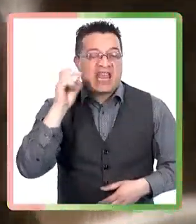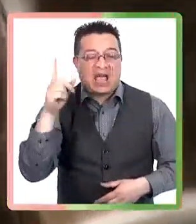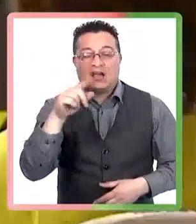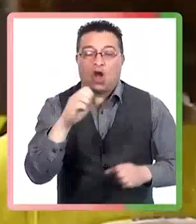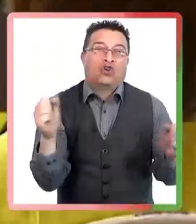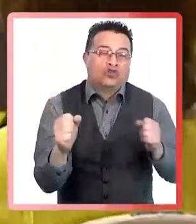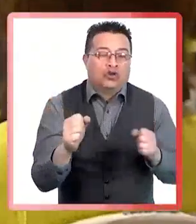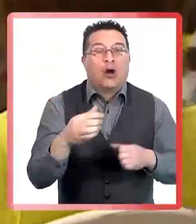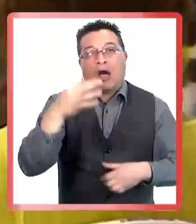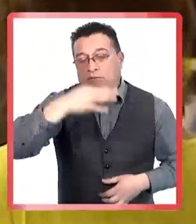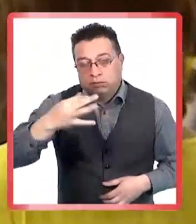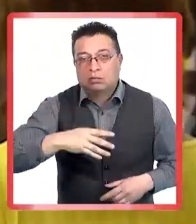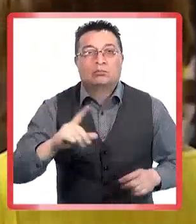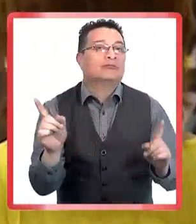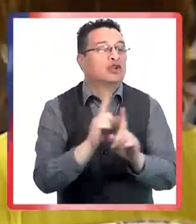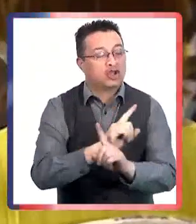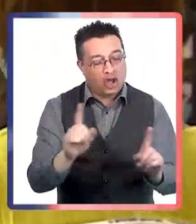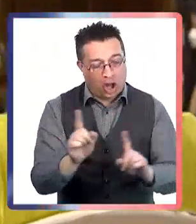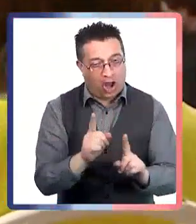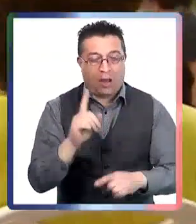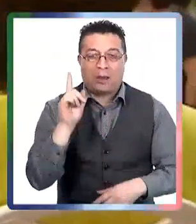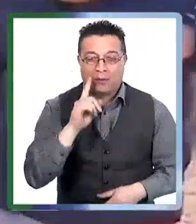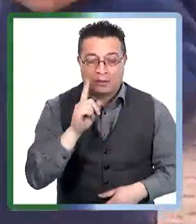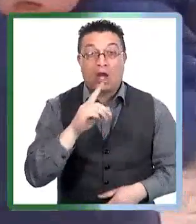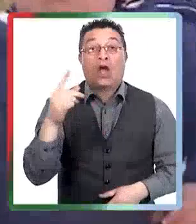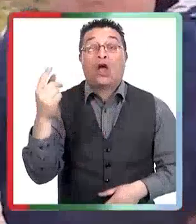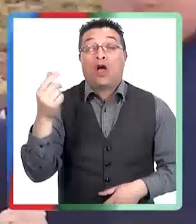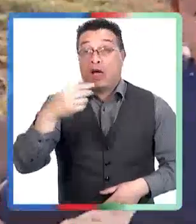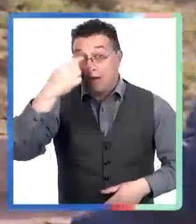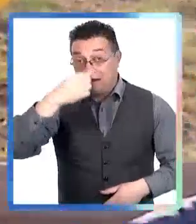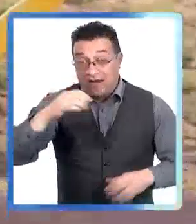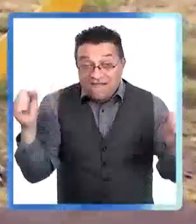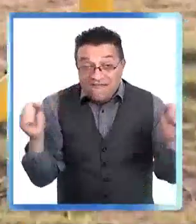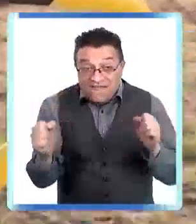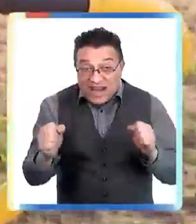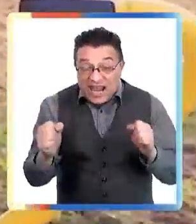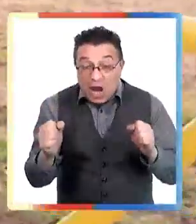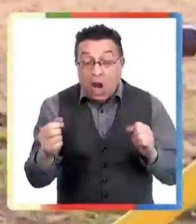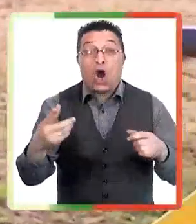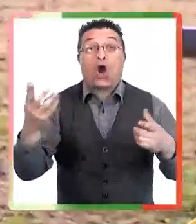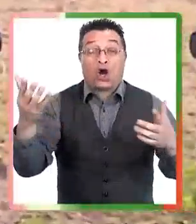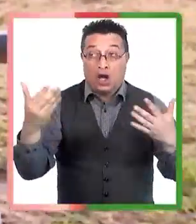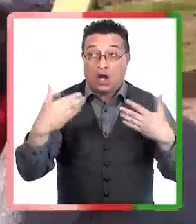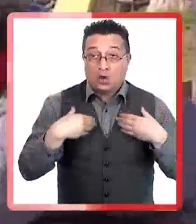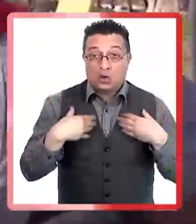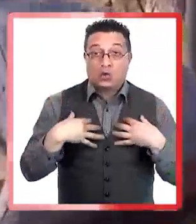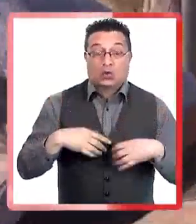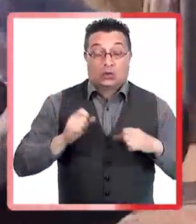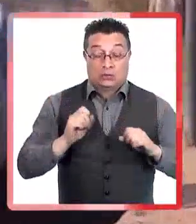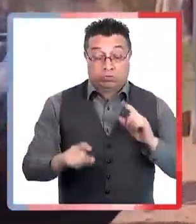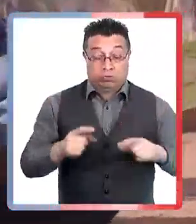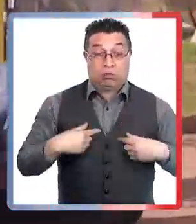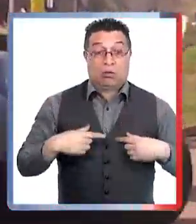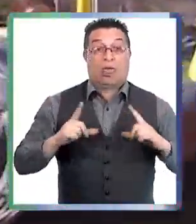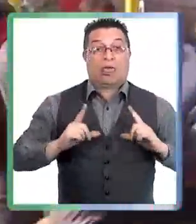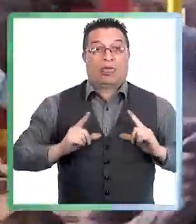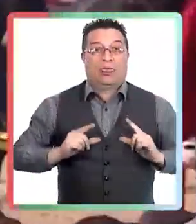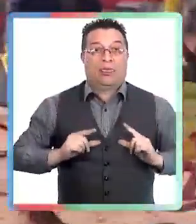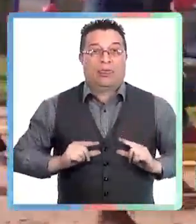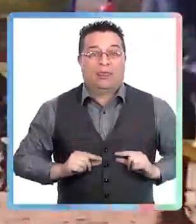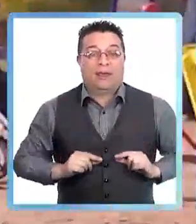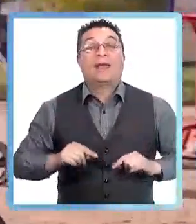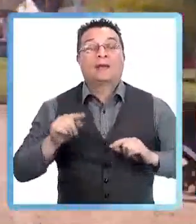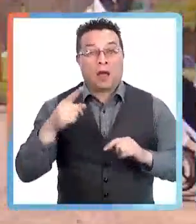no es así. El frío por sí solo es verdad que disminuye un poco el movimiento ciliar que nos defiende, pero